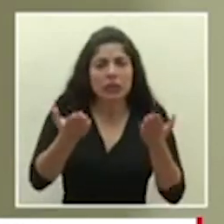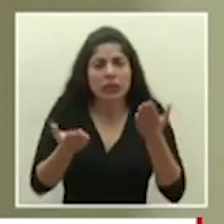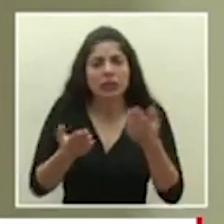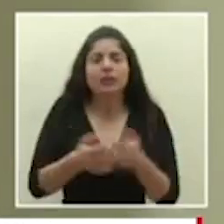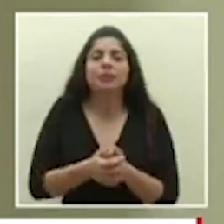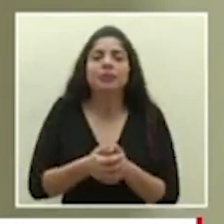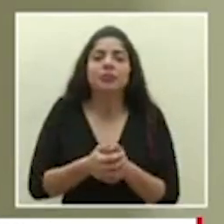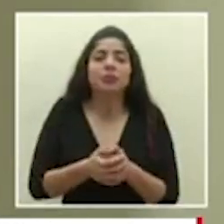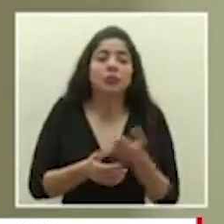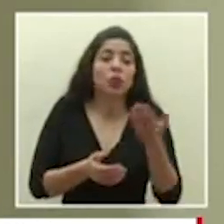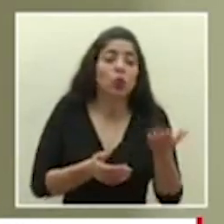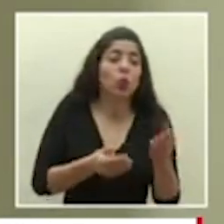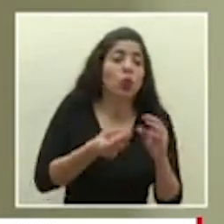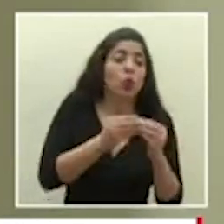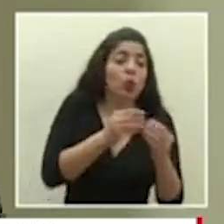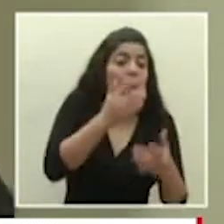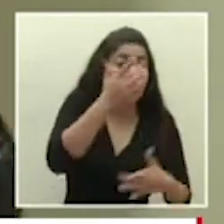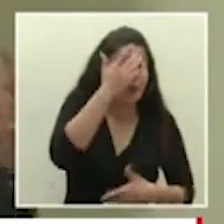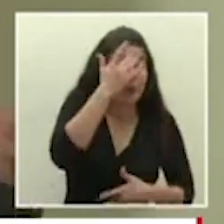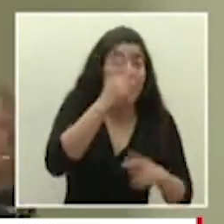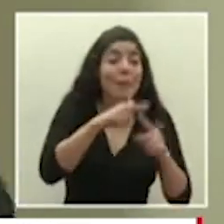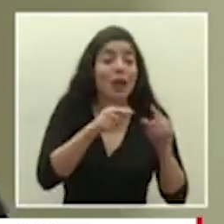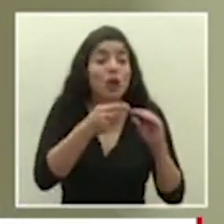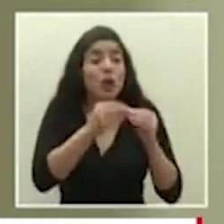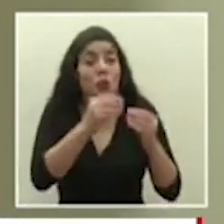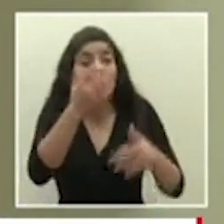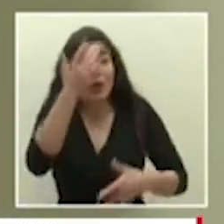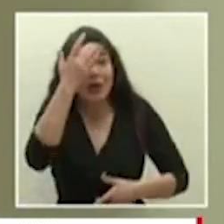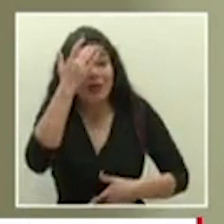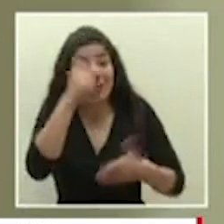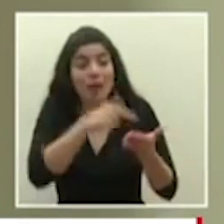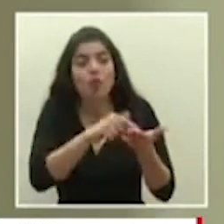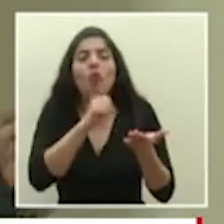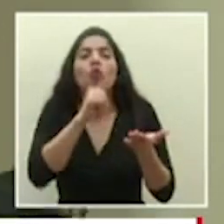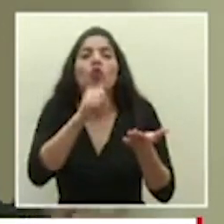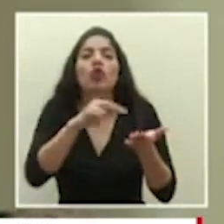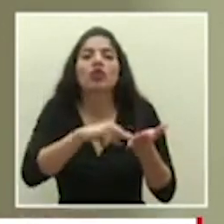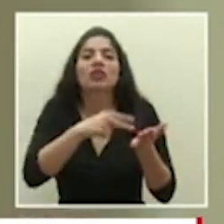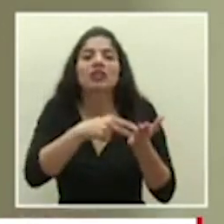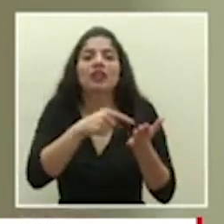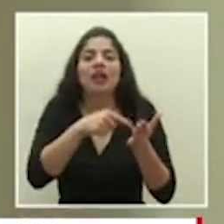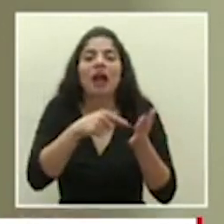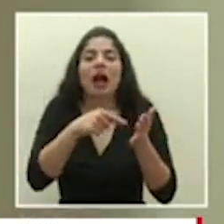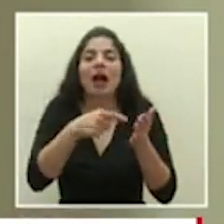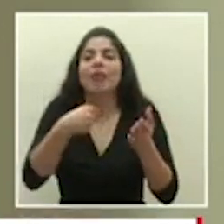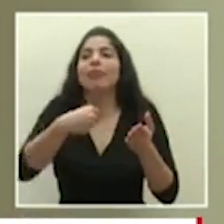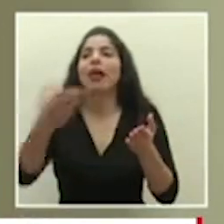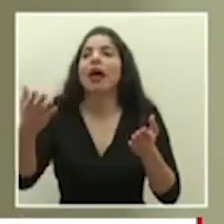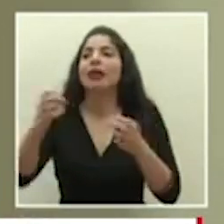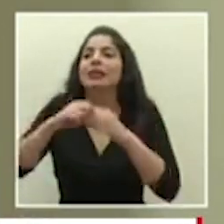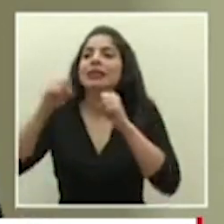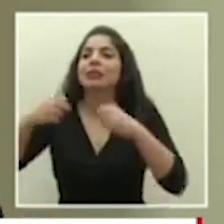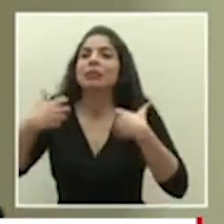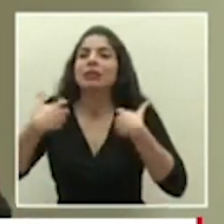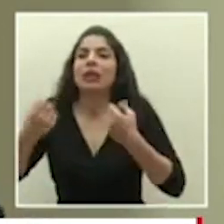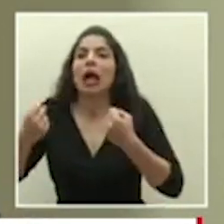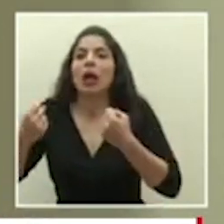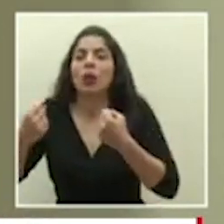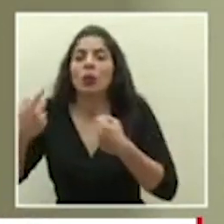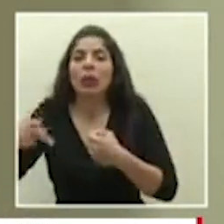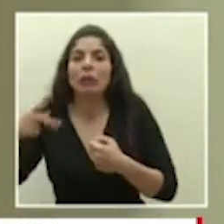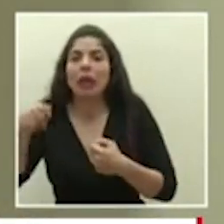entre lo que es el número de casos pero que ese número de casos no vaya a representar un riesgo de colapso del sistema de salud un riesgo de